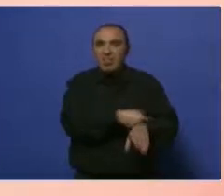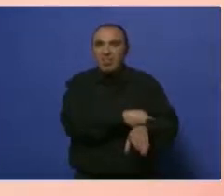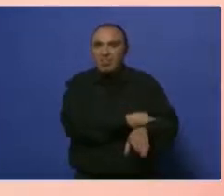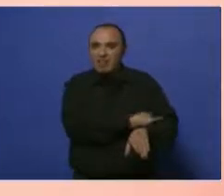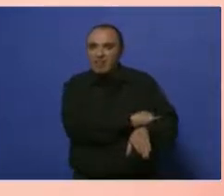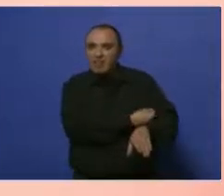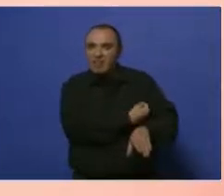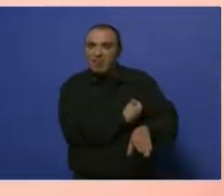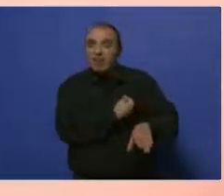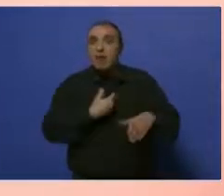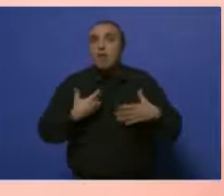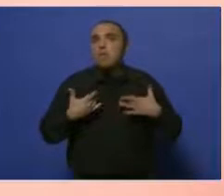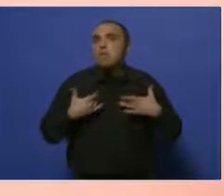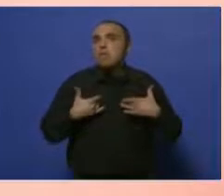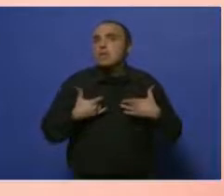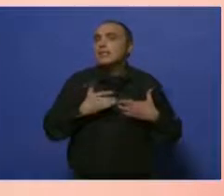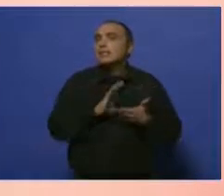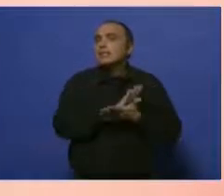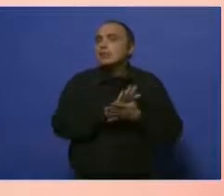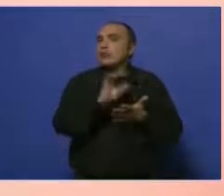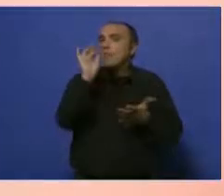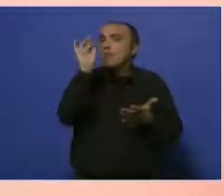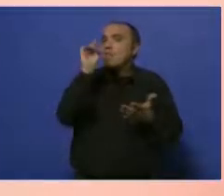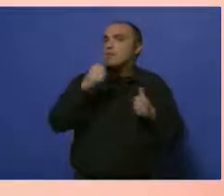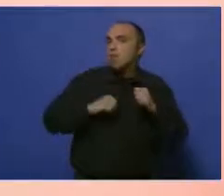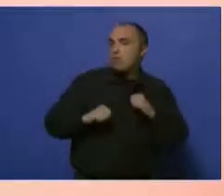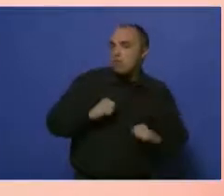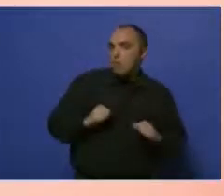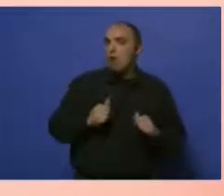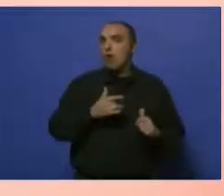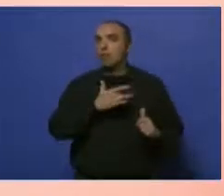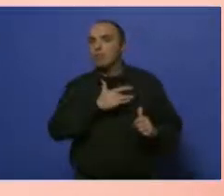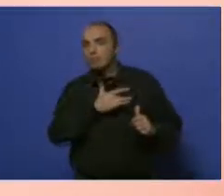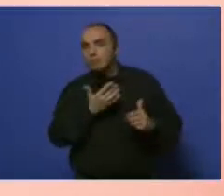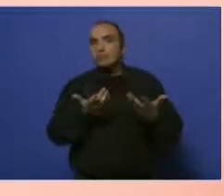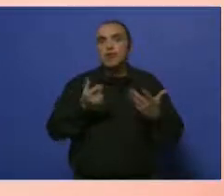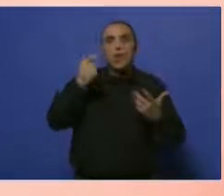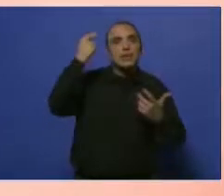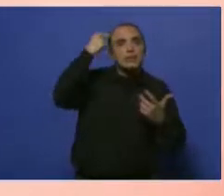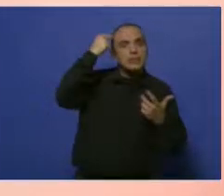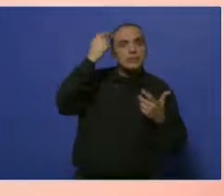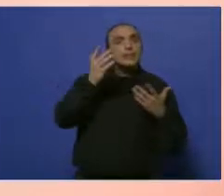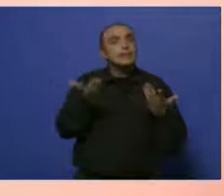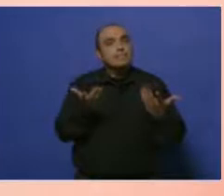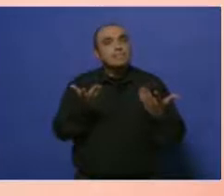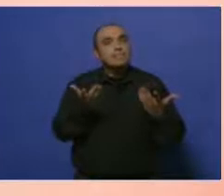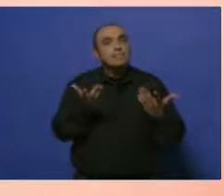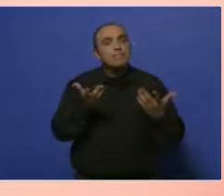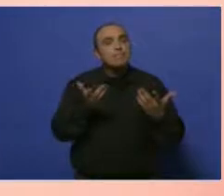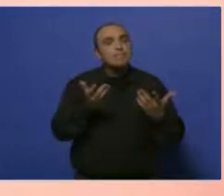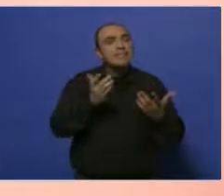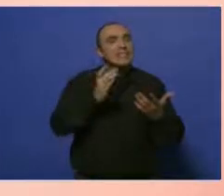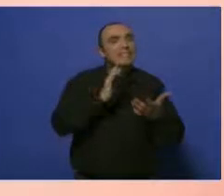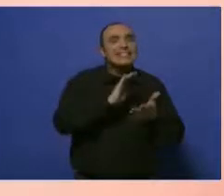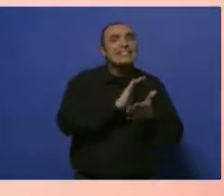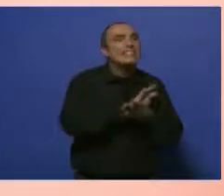comprometer cualquier órgano, desde pulmón, desde corazón, cerebro, etc. Los casos puntuales, eso se llama